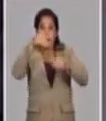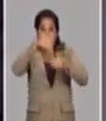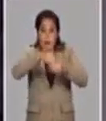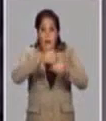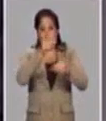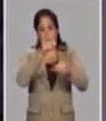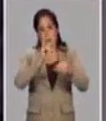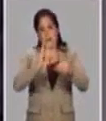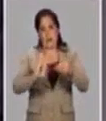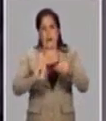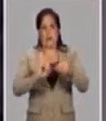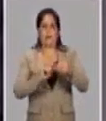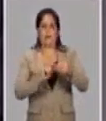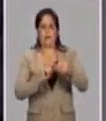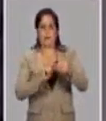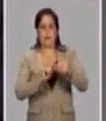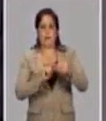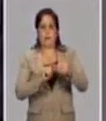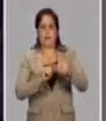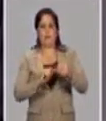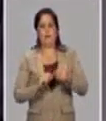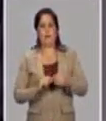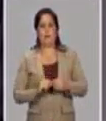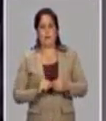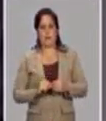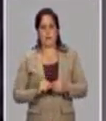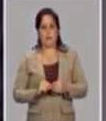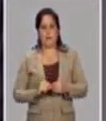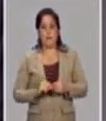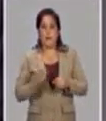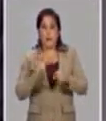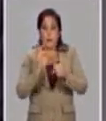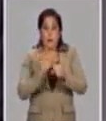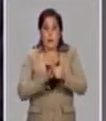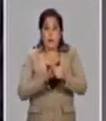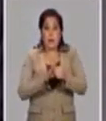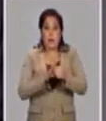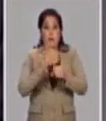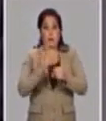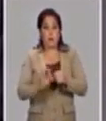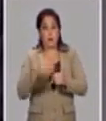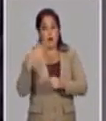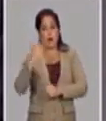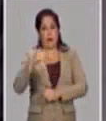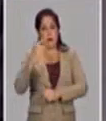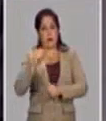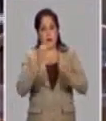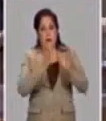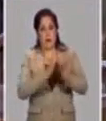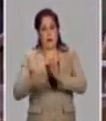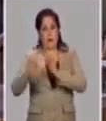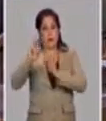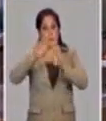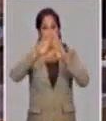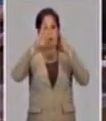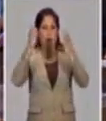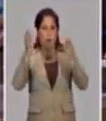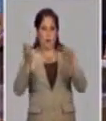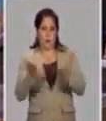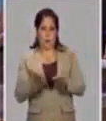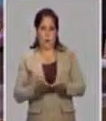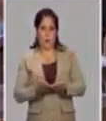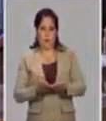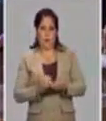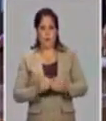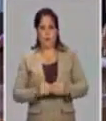el candidato de vacunas 17 y 18 que entrarían en ensayos clínicos fase 3 en el mundo,